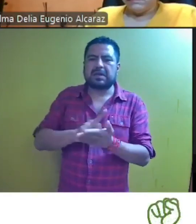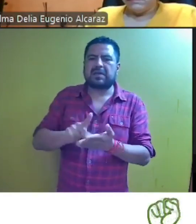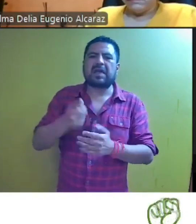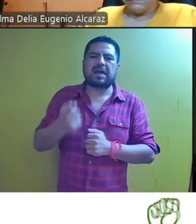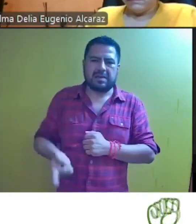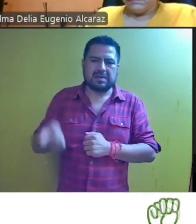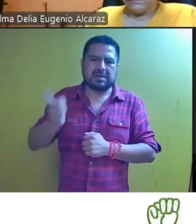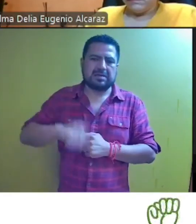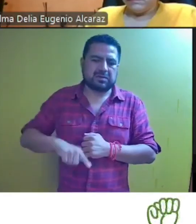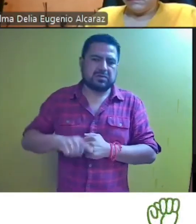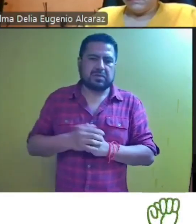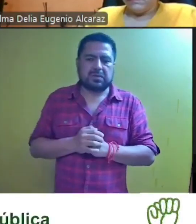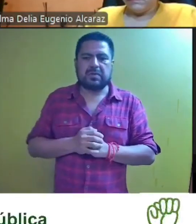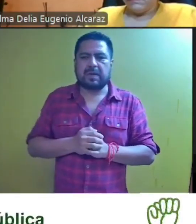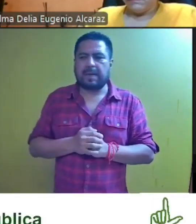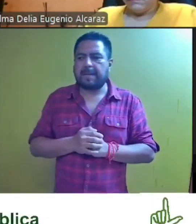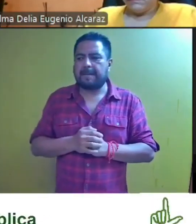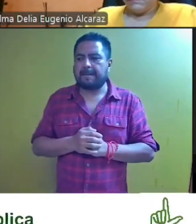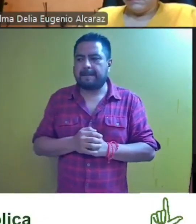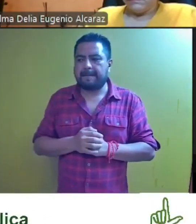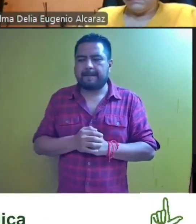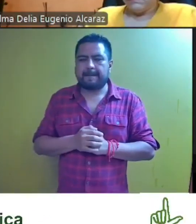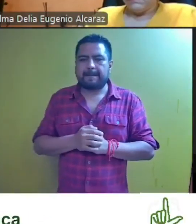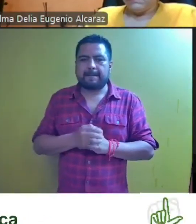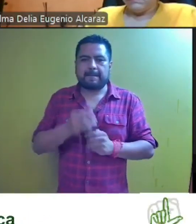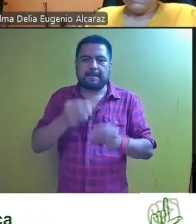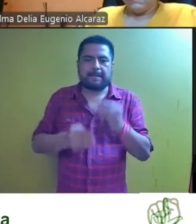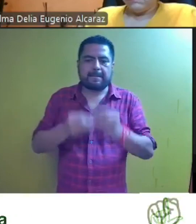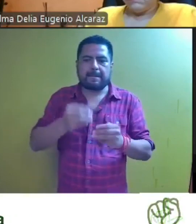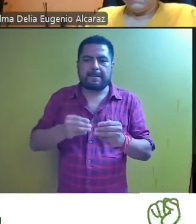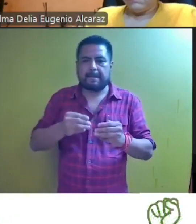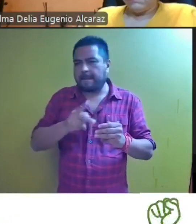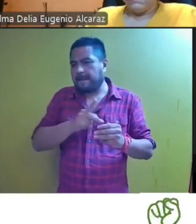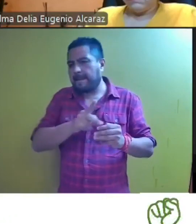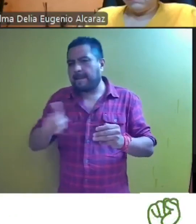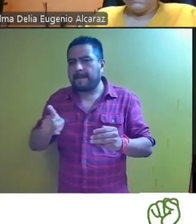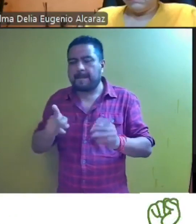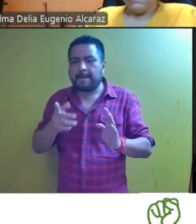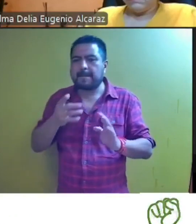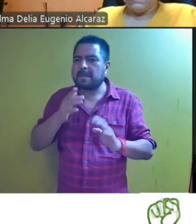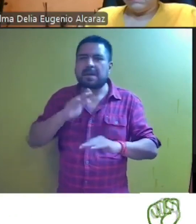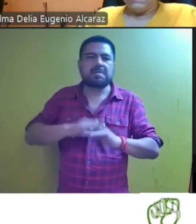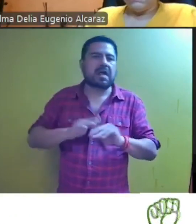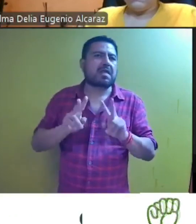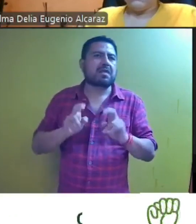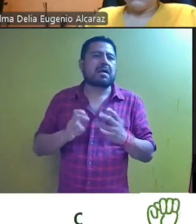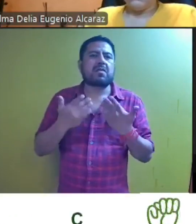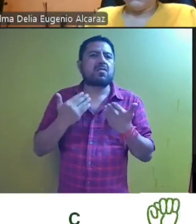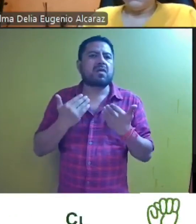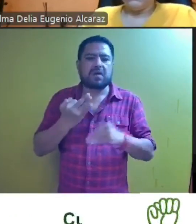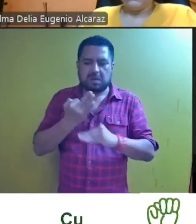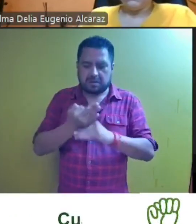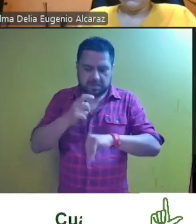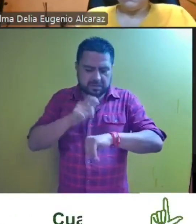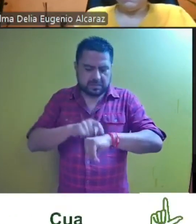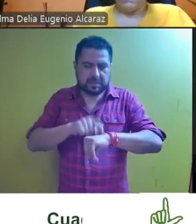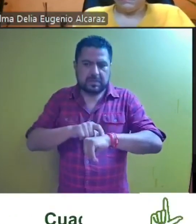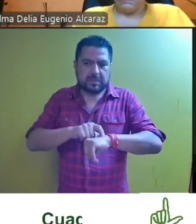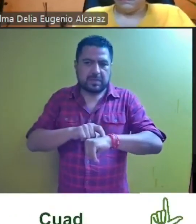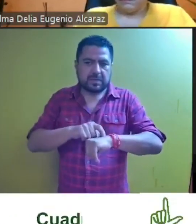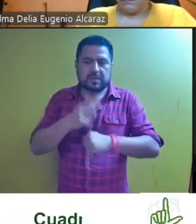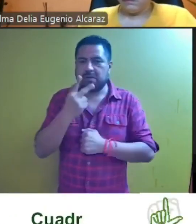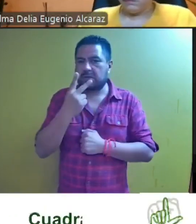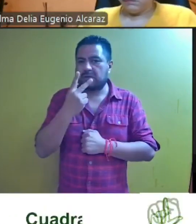derecho corresponda magistrada magistrado al no haber más asuntos que tratar siendo las